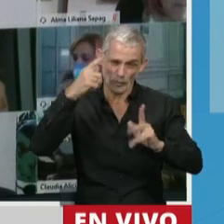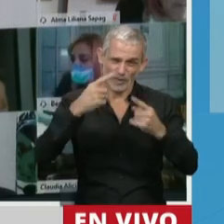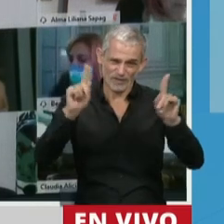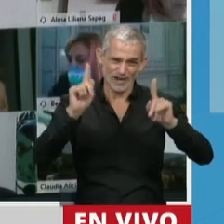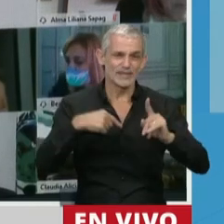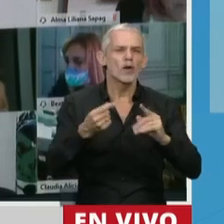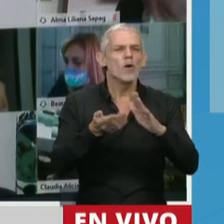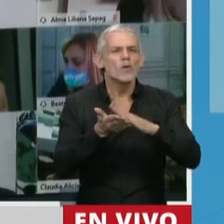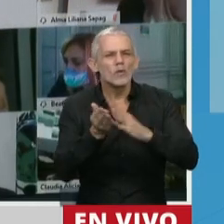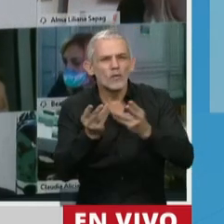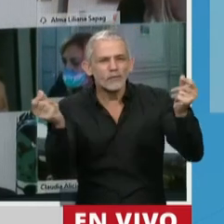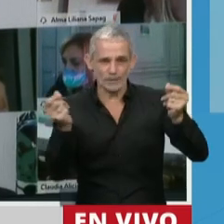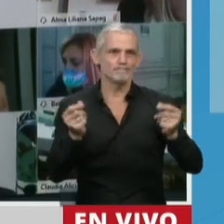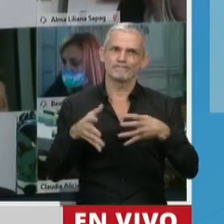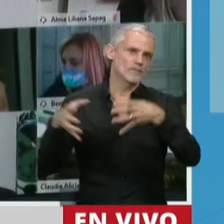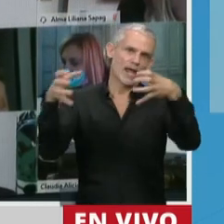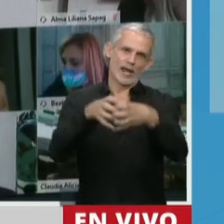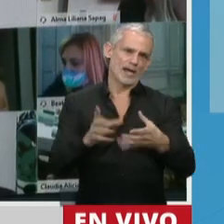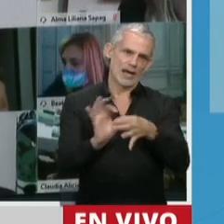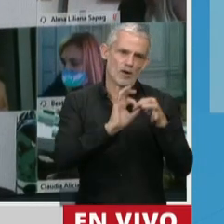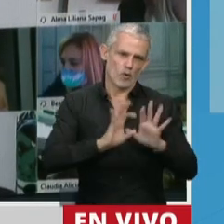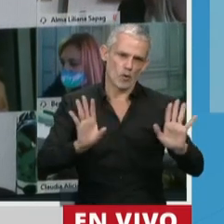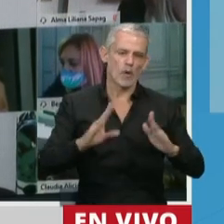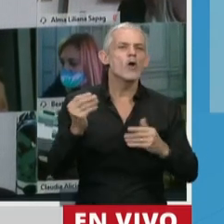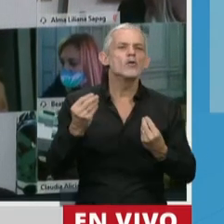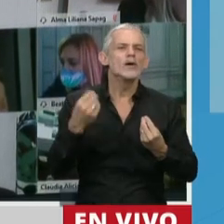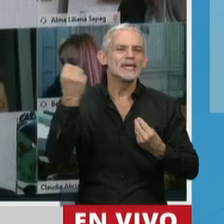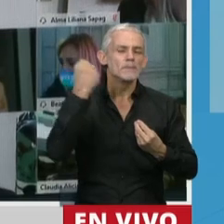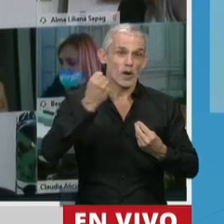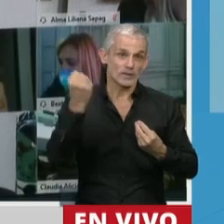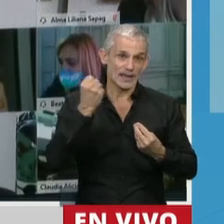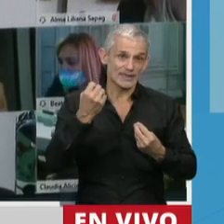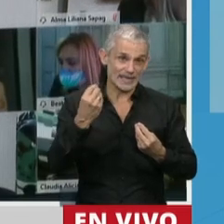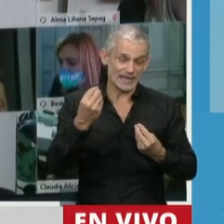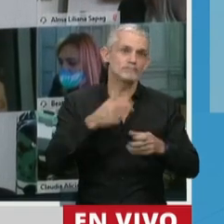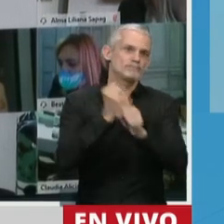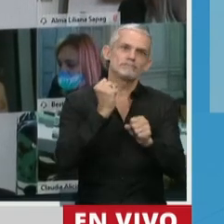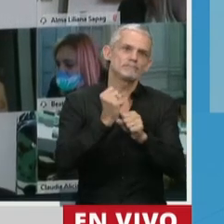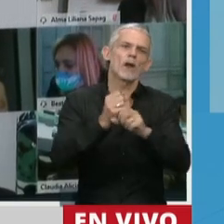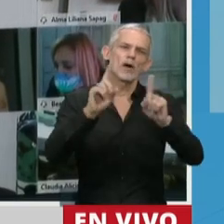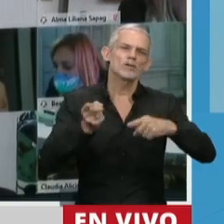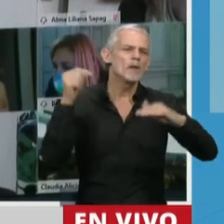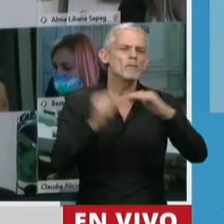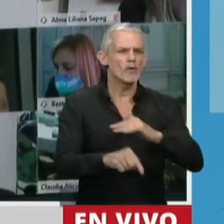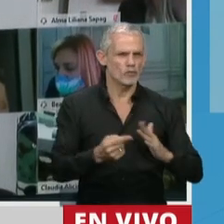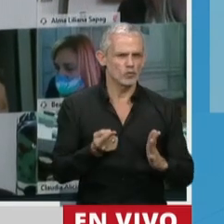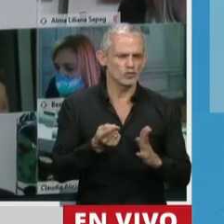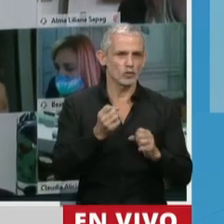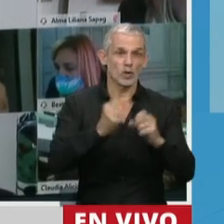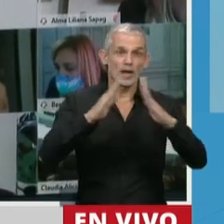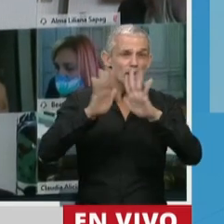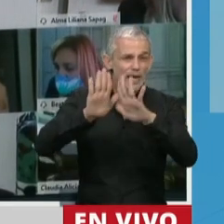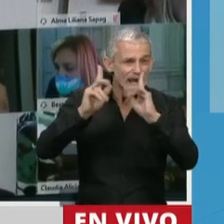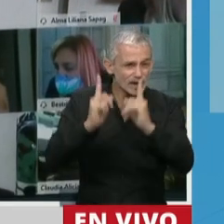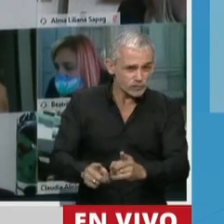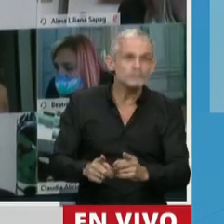salida es colectiva, y para que esa salida colectiva sea una realidad también es importante un trabajo muy profundo, y me parece que la cuarentena